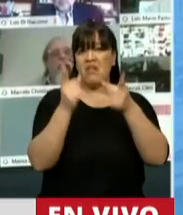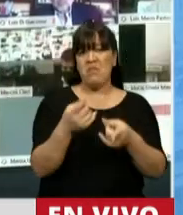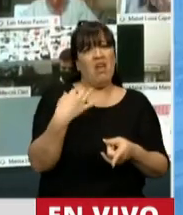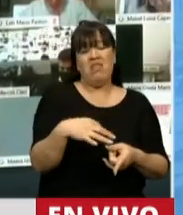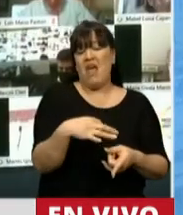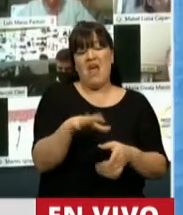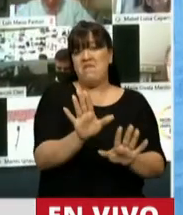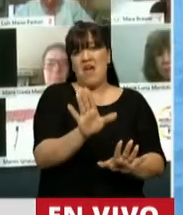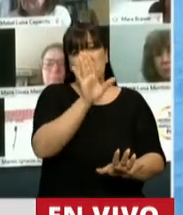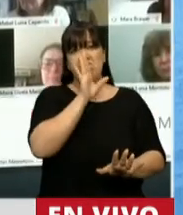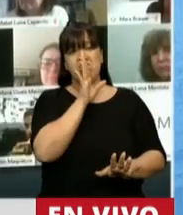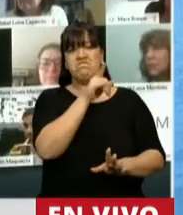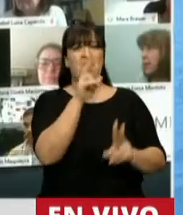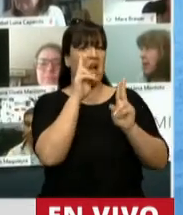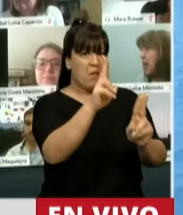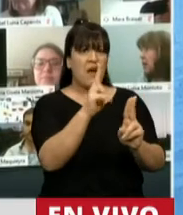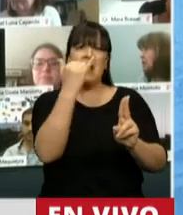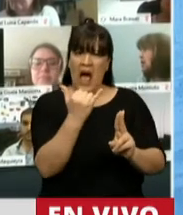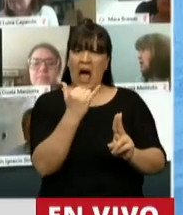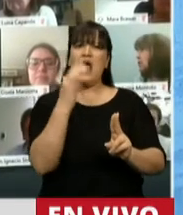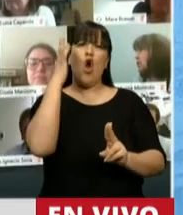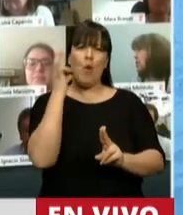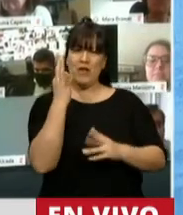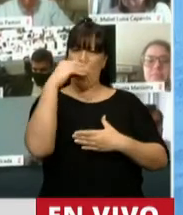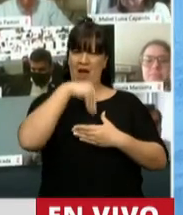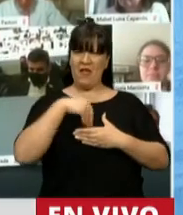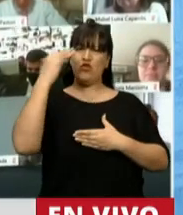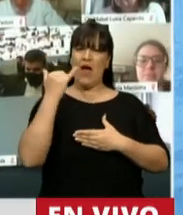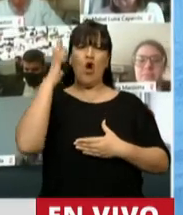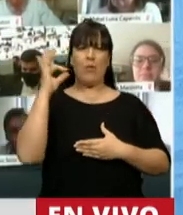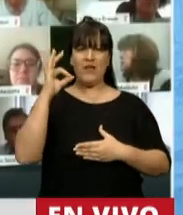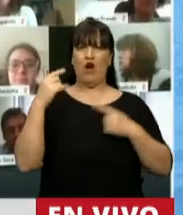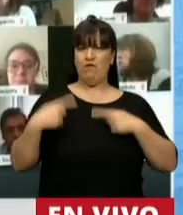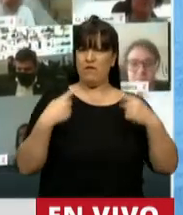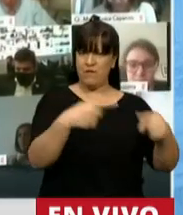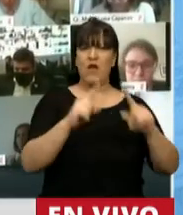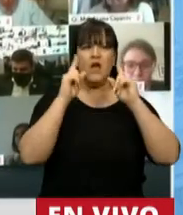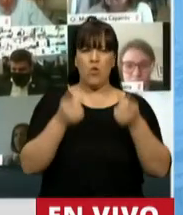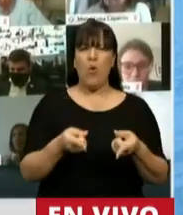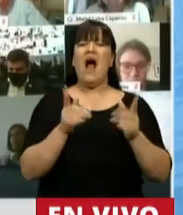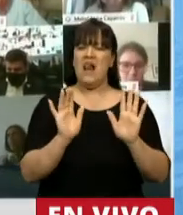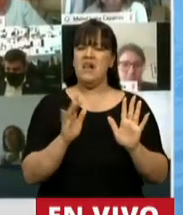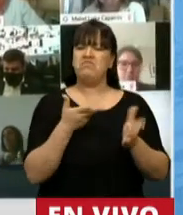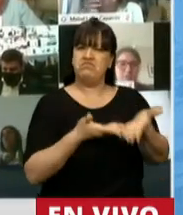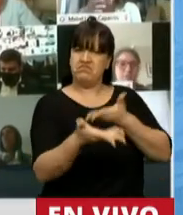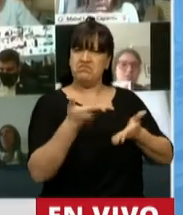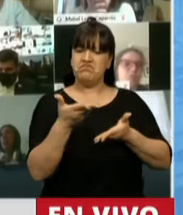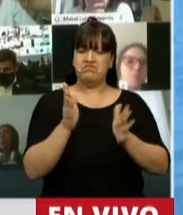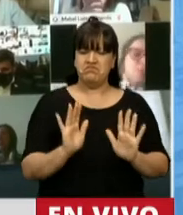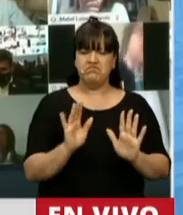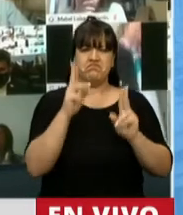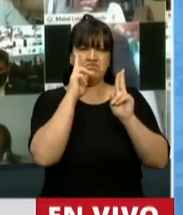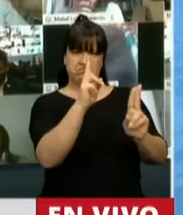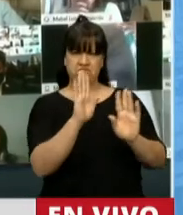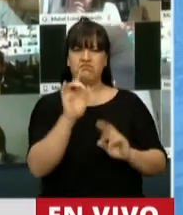opinión, más allá de las discrepancias que naturalmente tenemos. Creo que es importante que hoy este Congreso se aboque